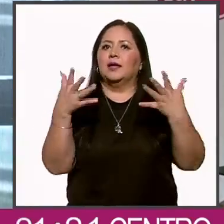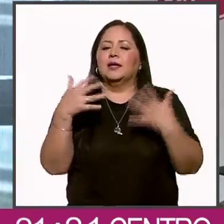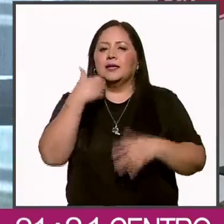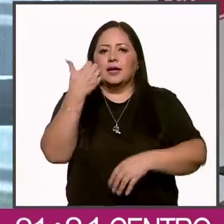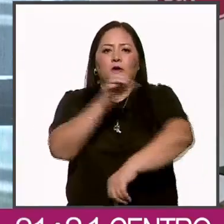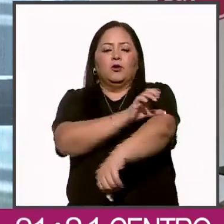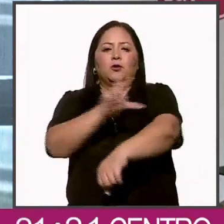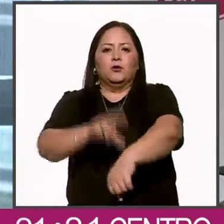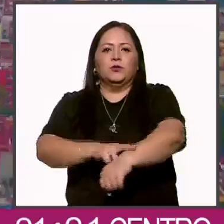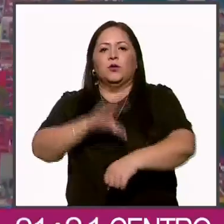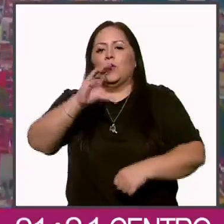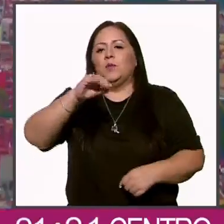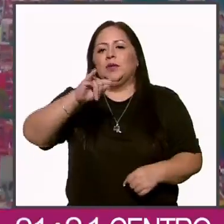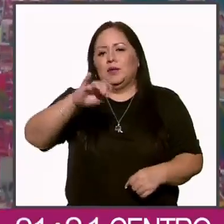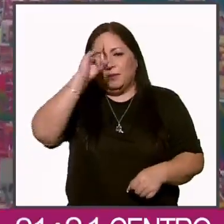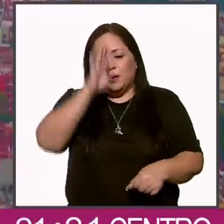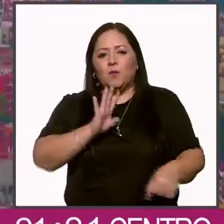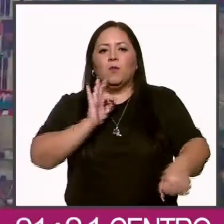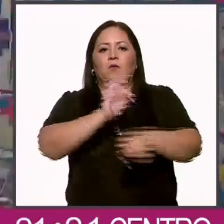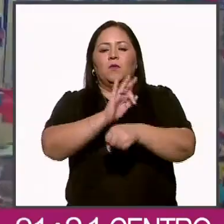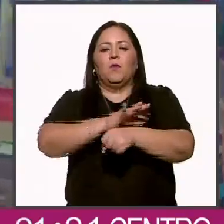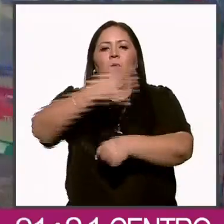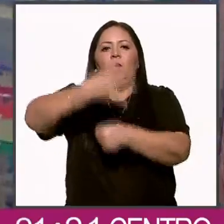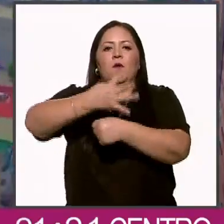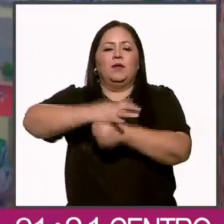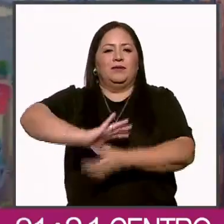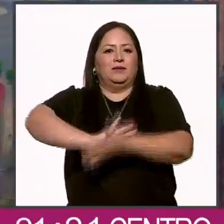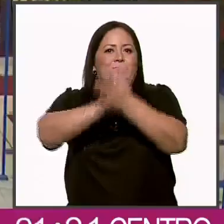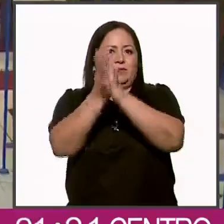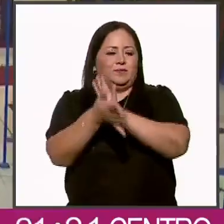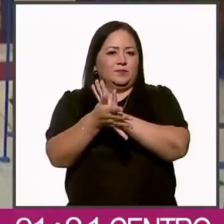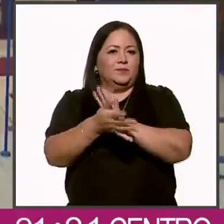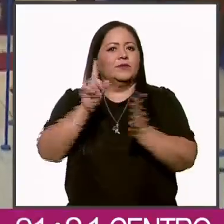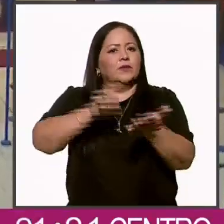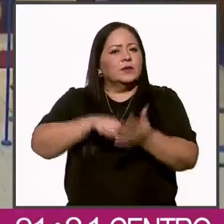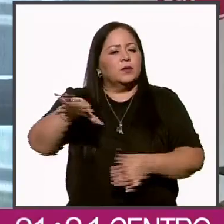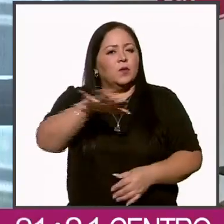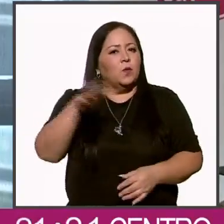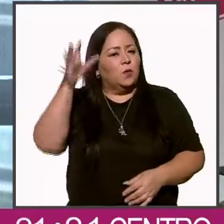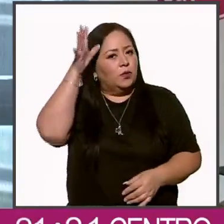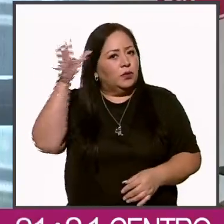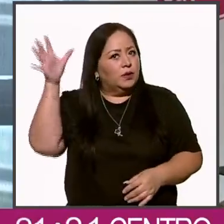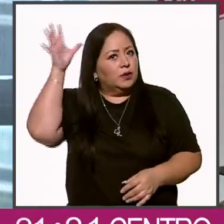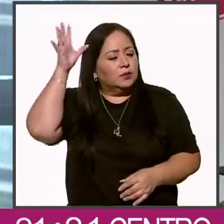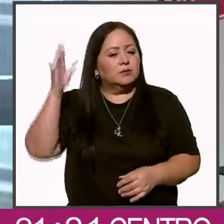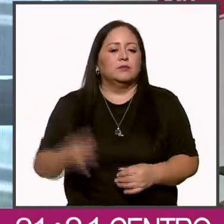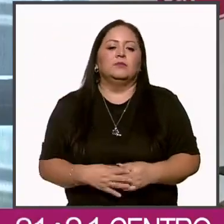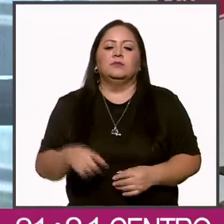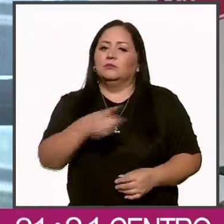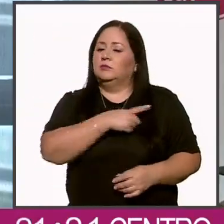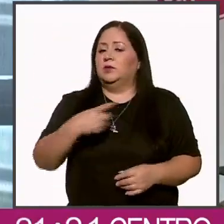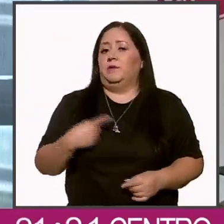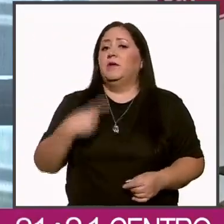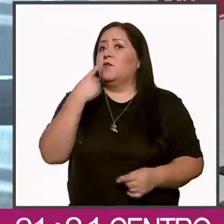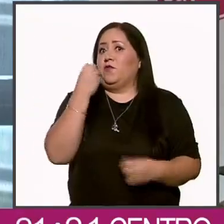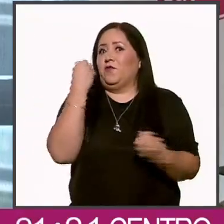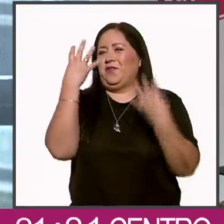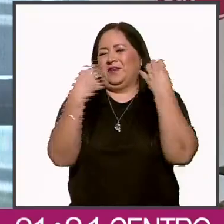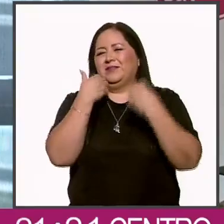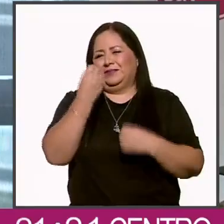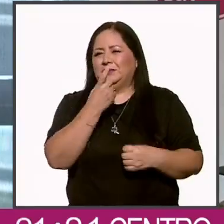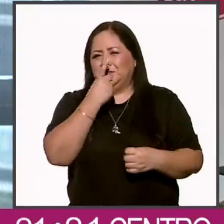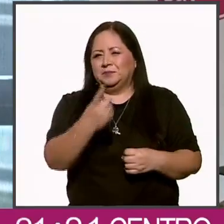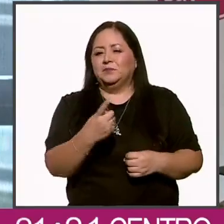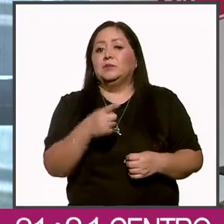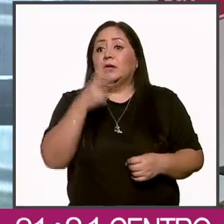a la coordinación de los comités de defensa de la Cuarta Transformación en la Cuauhtémoc. Debe de prenderse los focos rojos porque, repito,